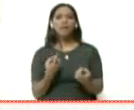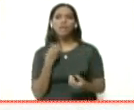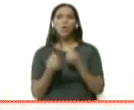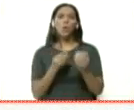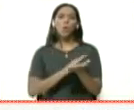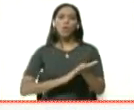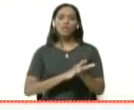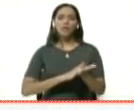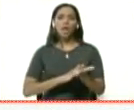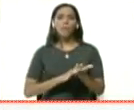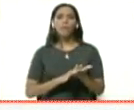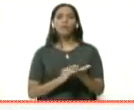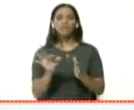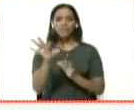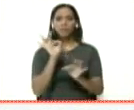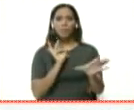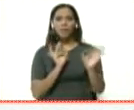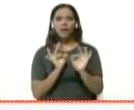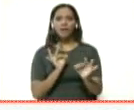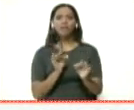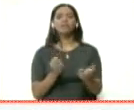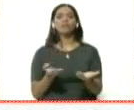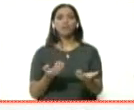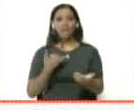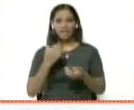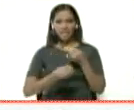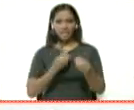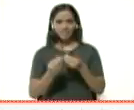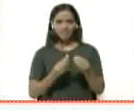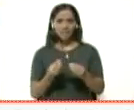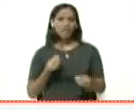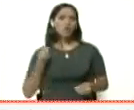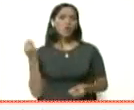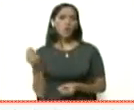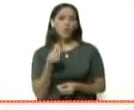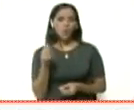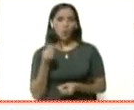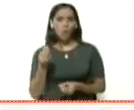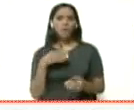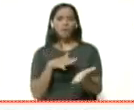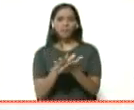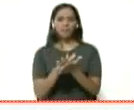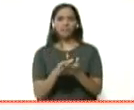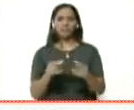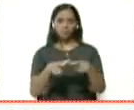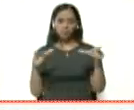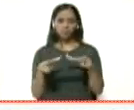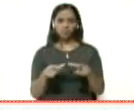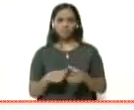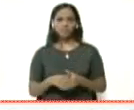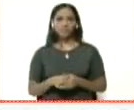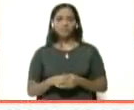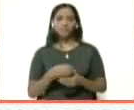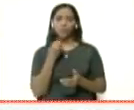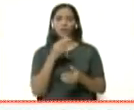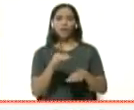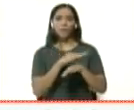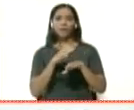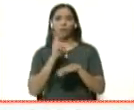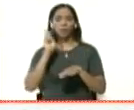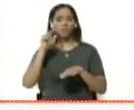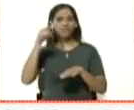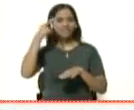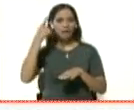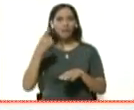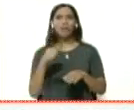resolvemos, y tomar las medidas que haya que tomar, dependiendo de cómo vayan ocurriendo los acontecimientos. Bueno, ministro, usted sabe que